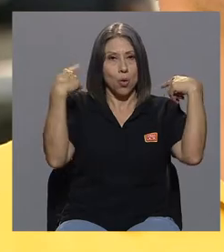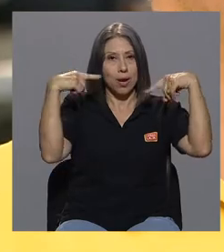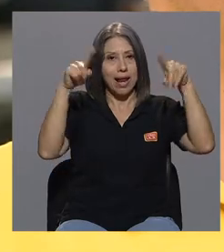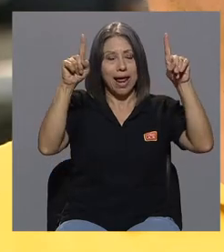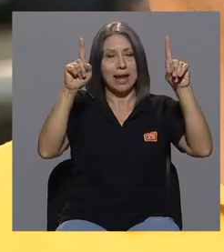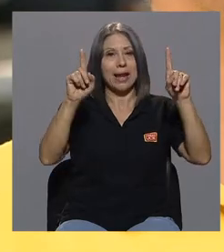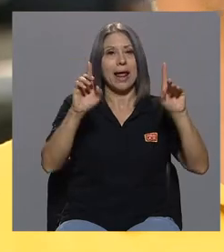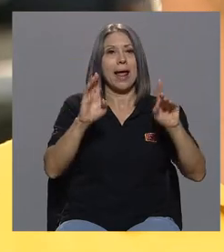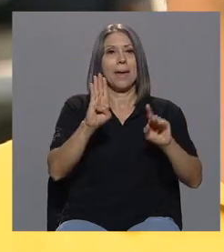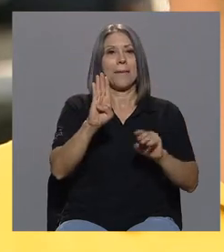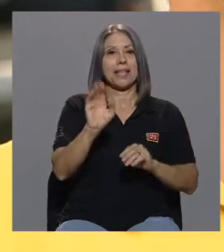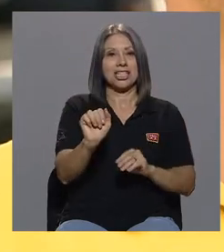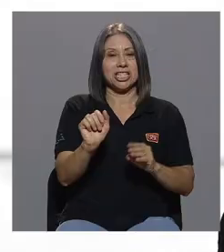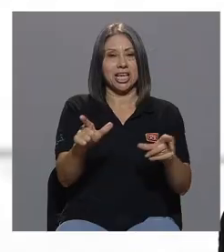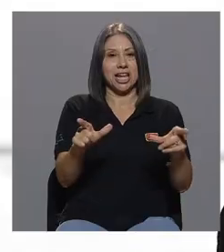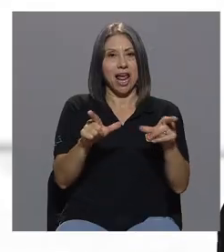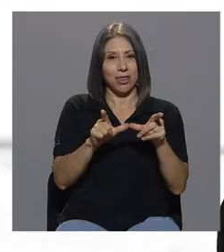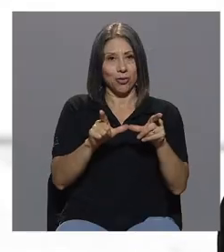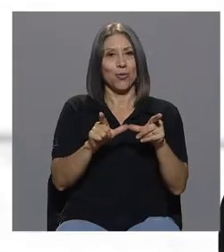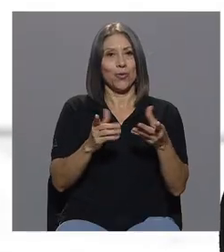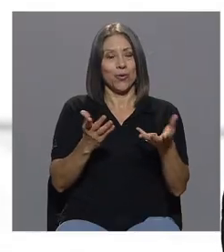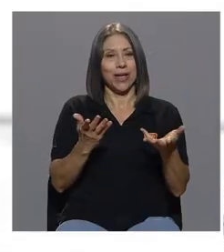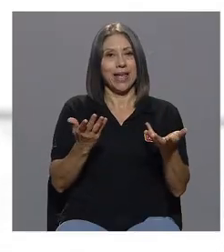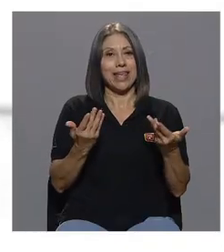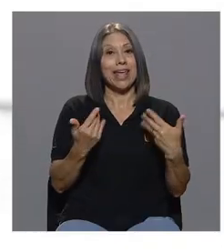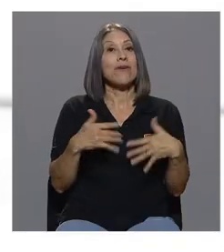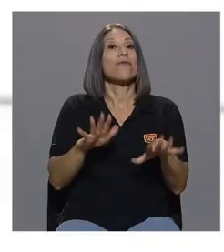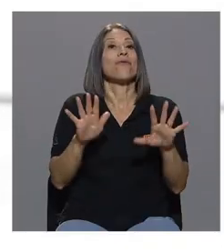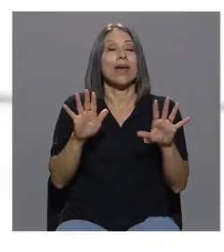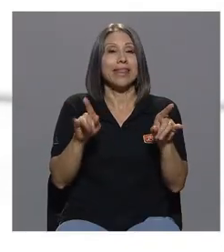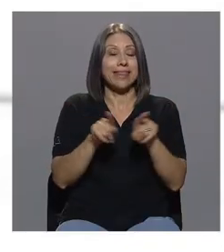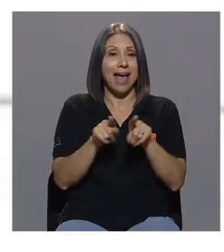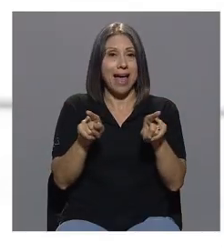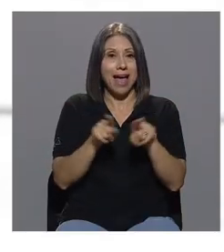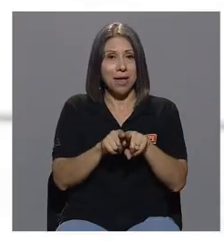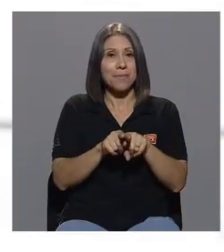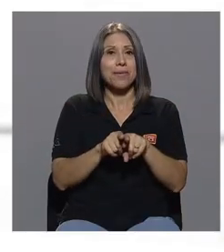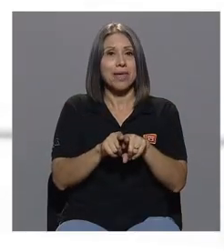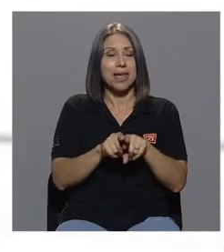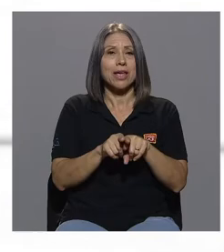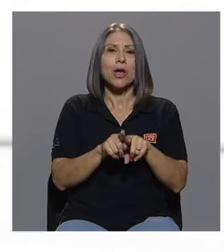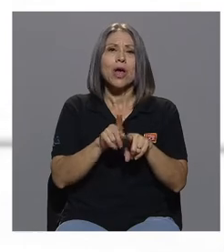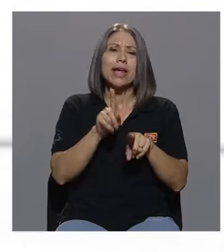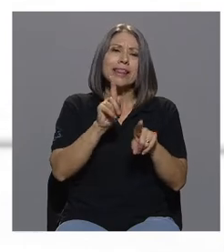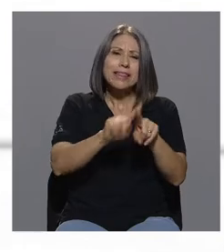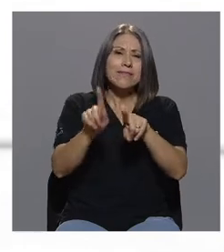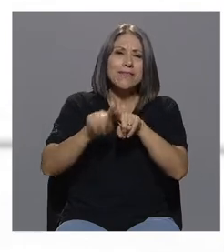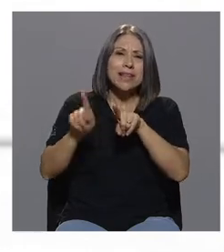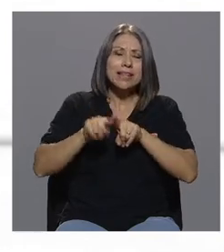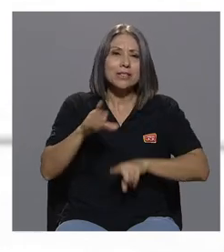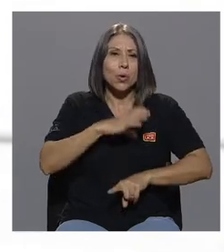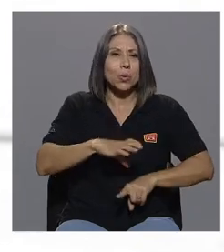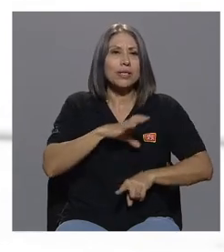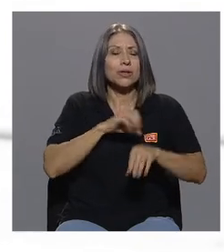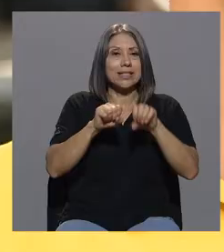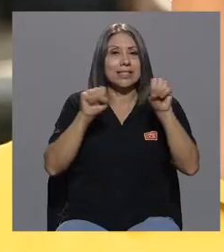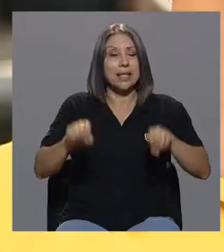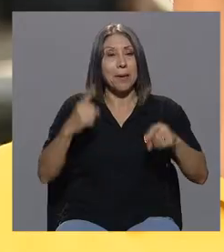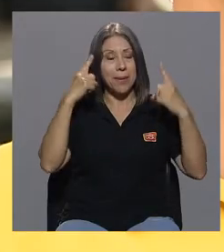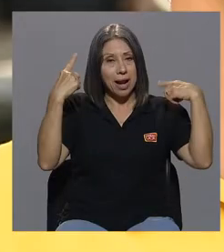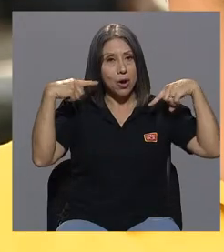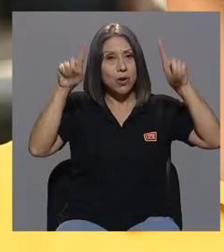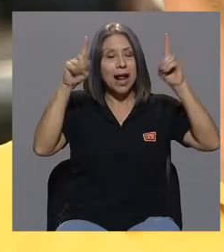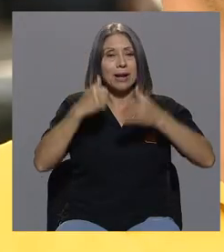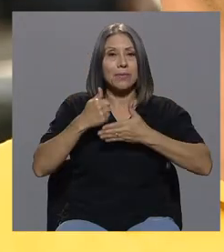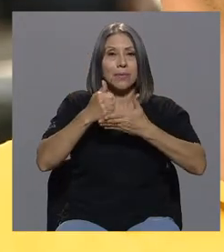Que casualmente fue todo un esquema también de diferentes condiciones para poder obtener la beca y regresar.